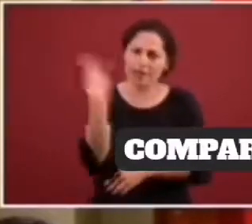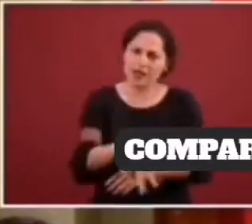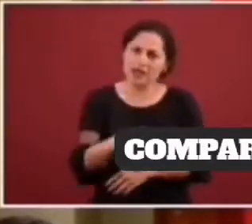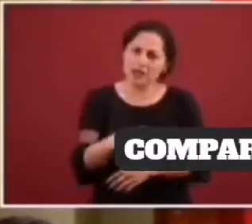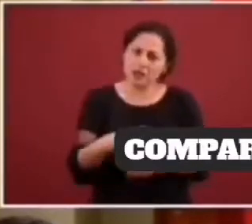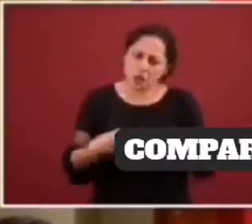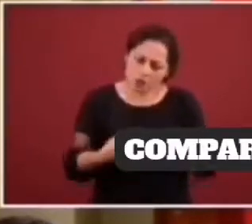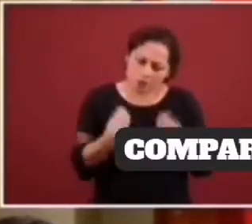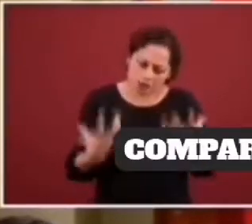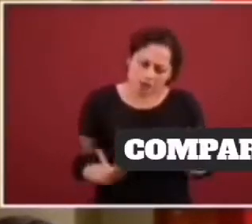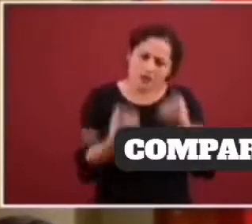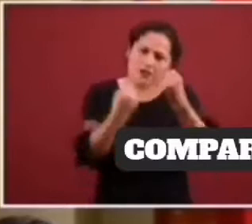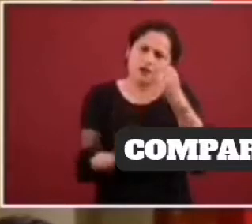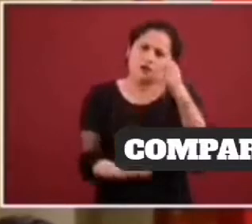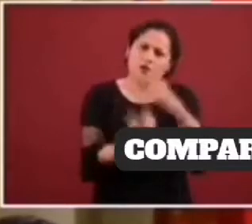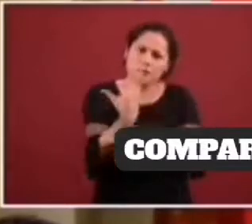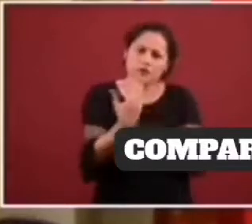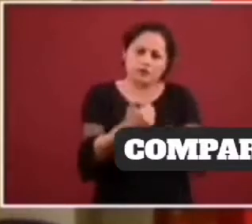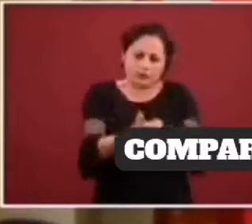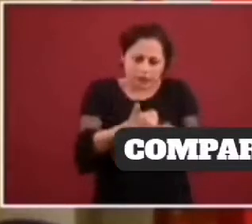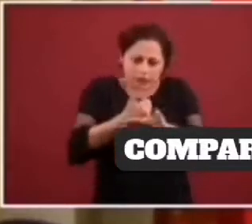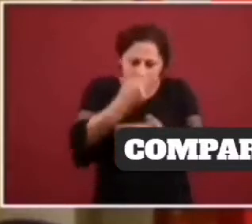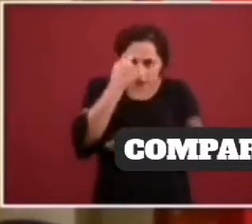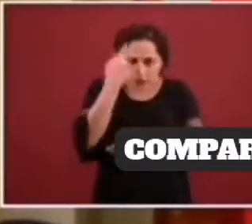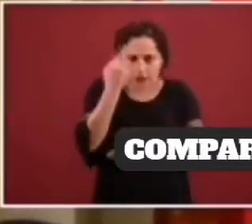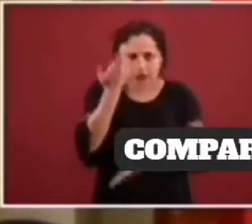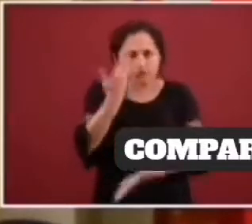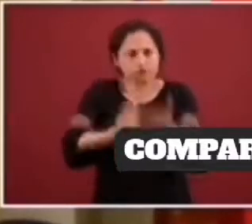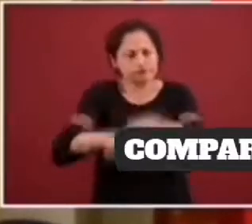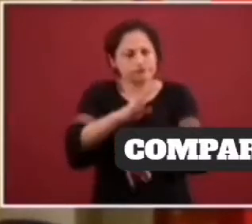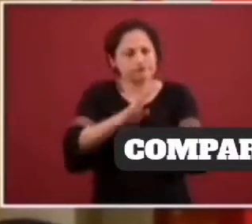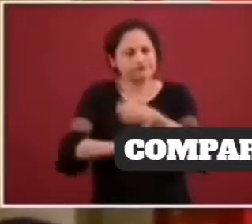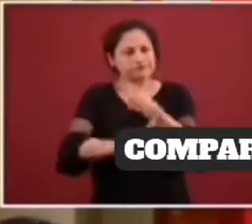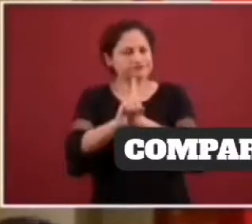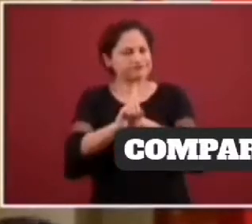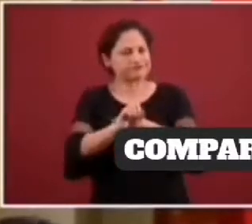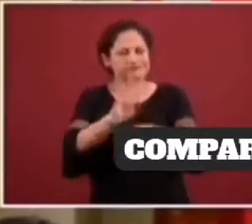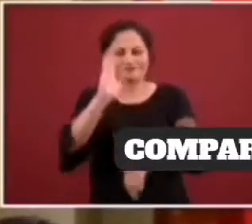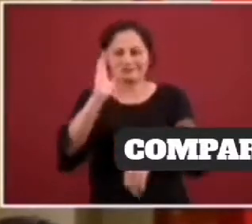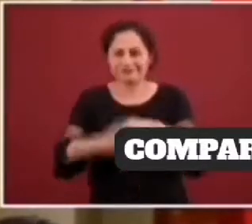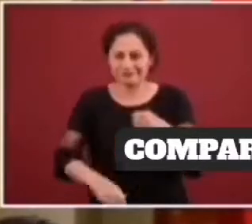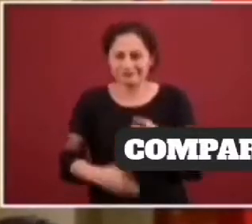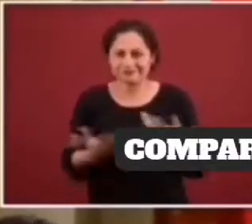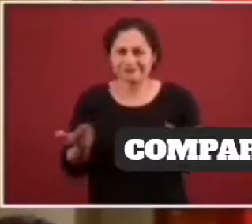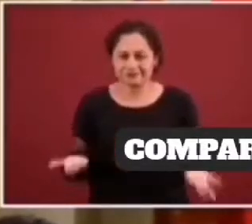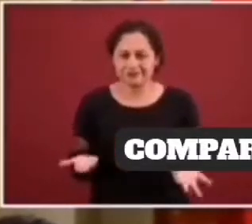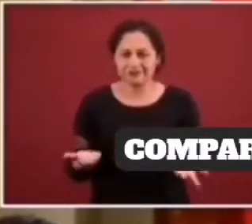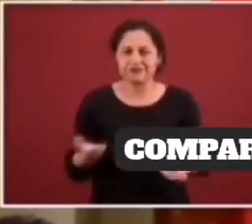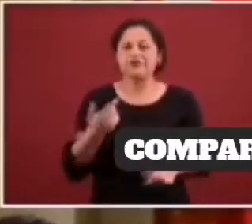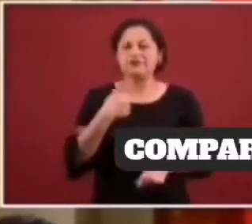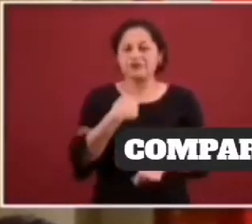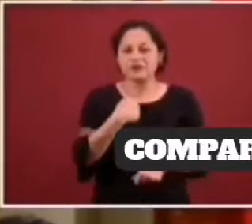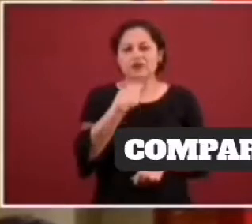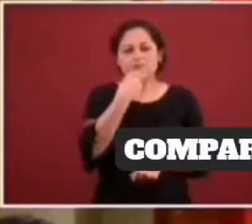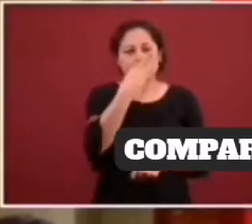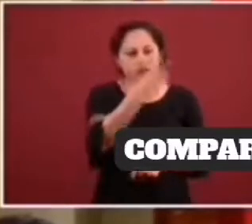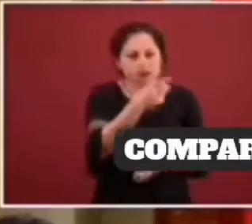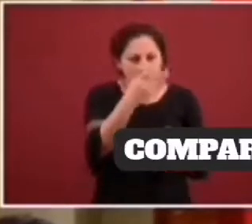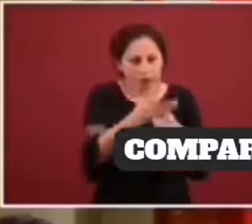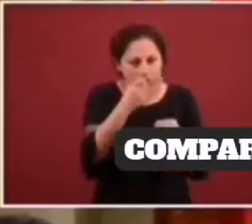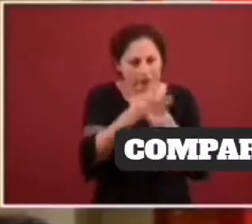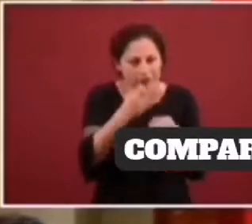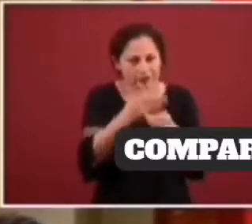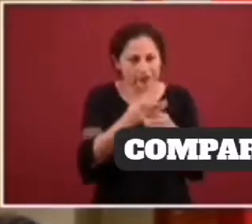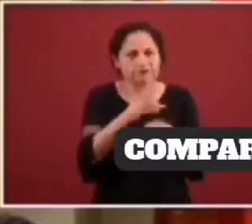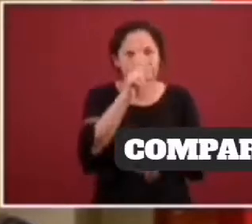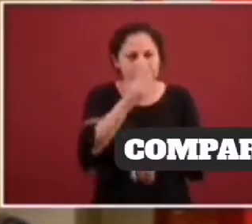aliento para salir adelante con esto. Yo les aseguro a toda la